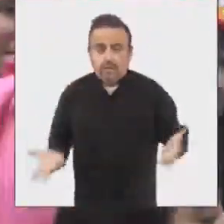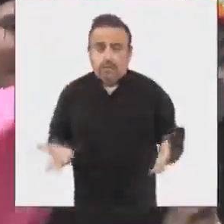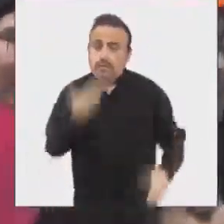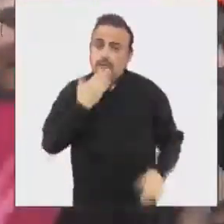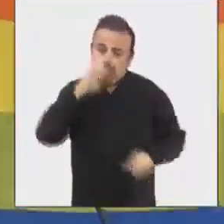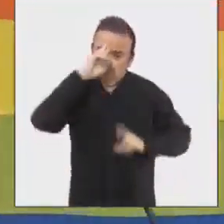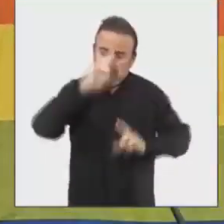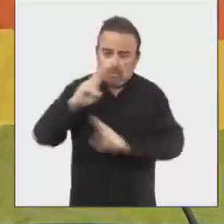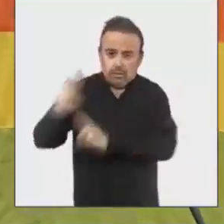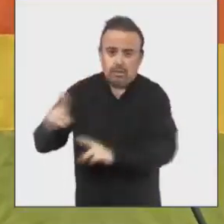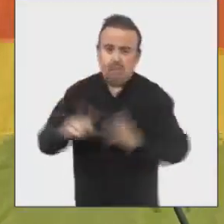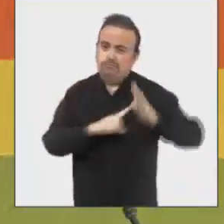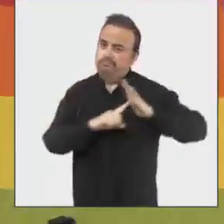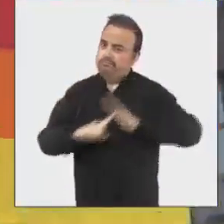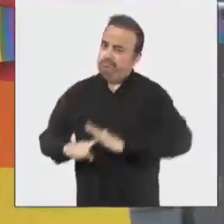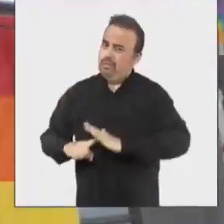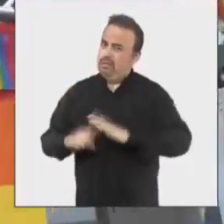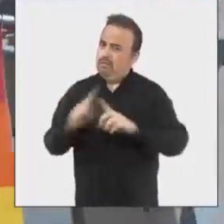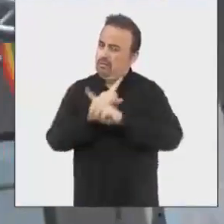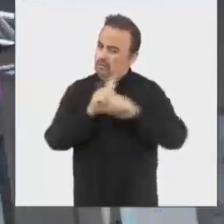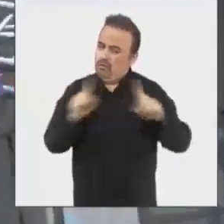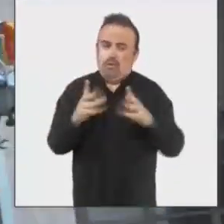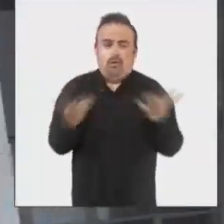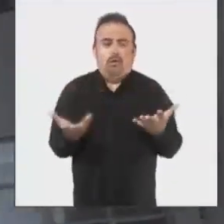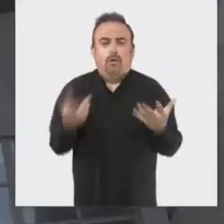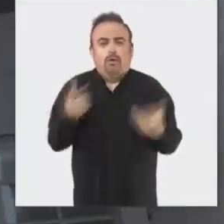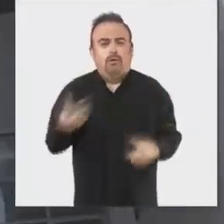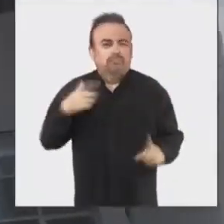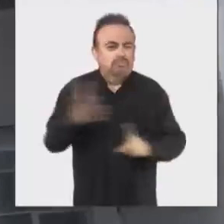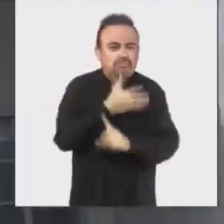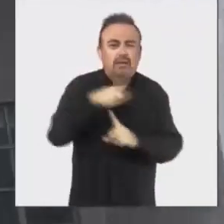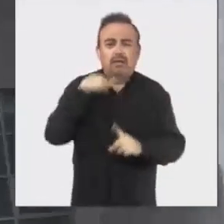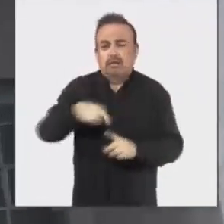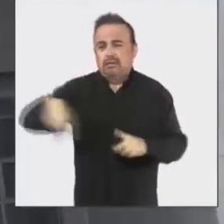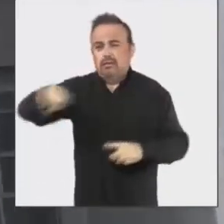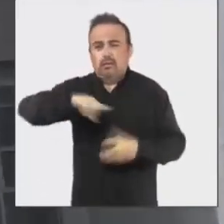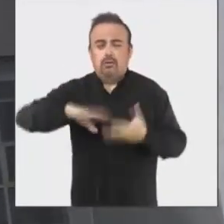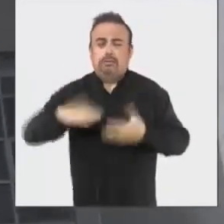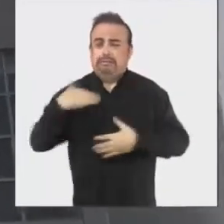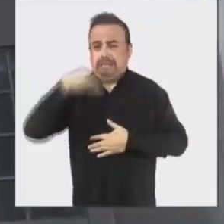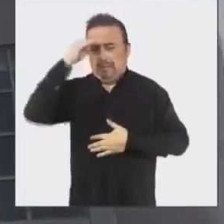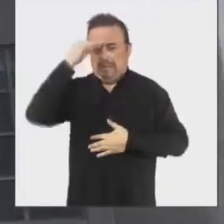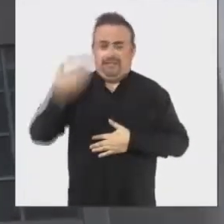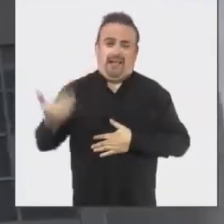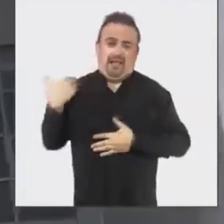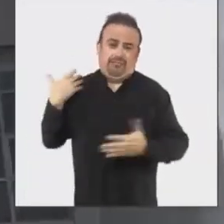reconociendo la discriminación y violencia que ha vivido este colectivo.